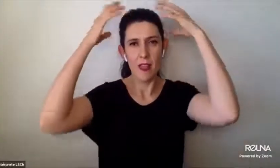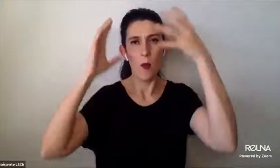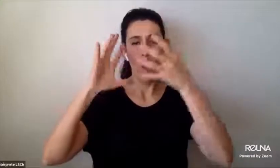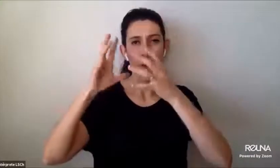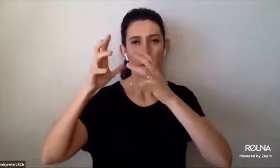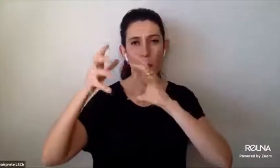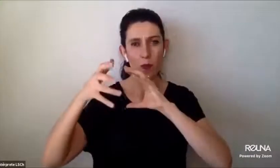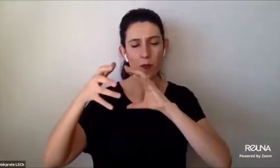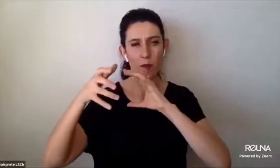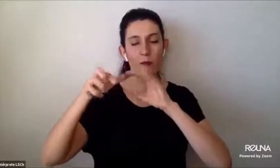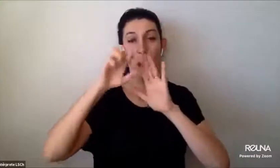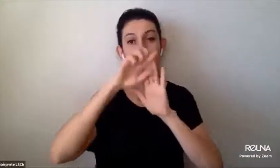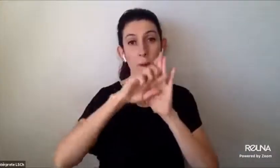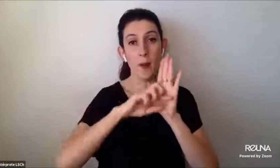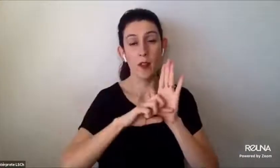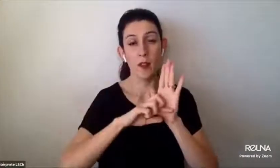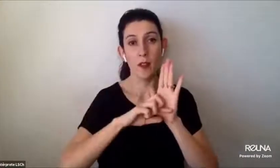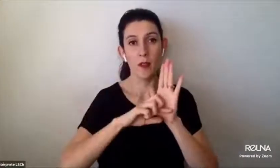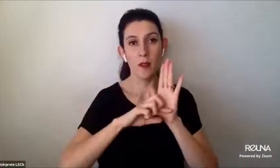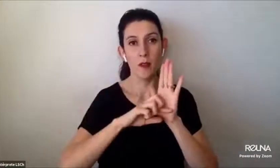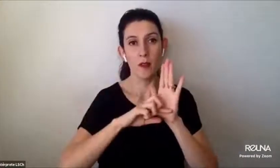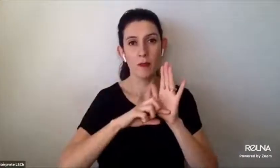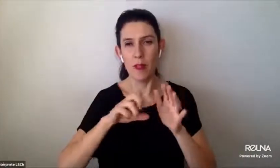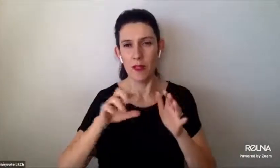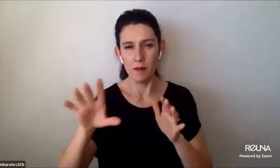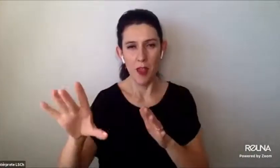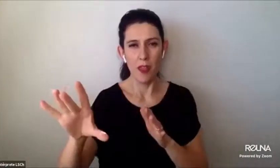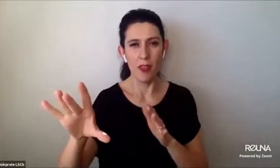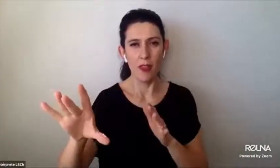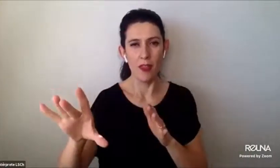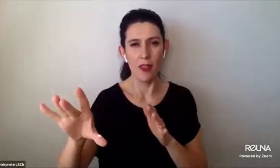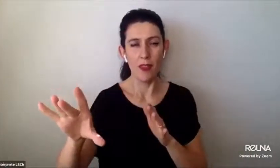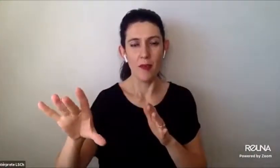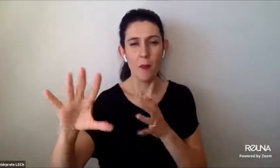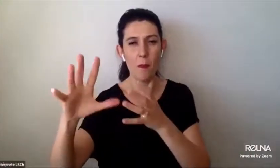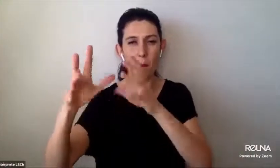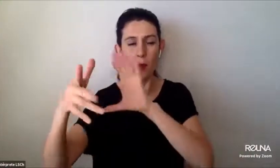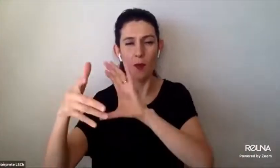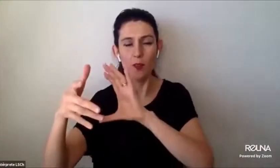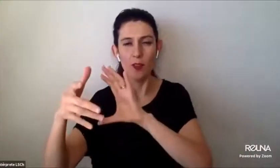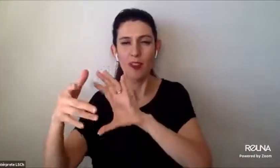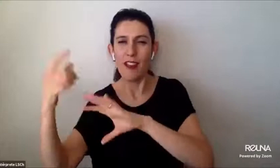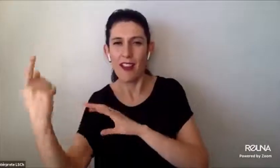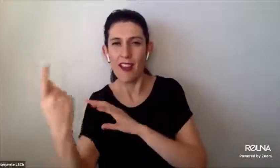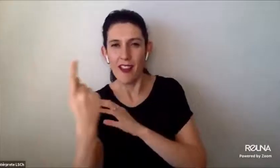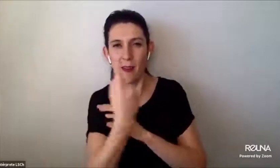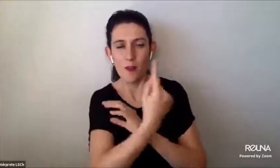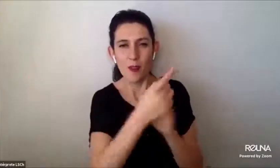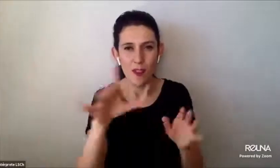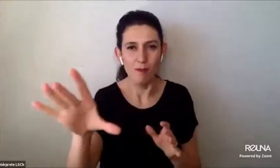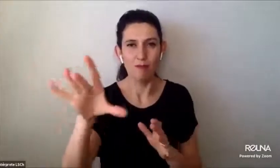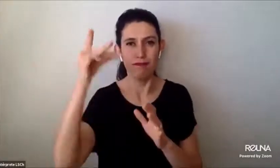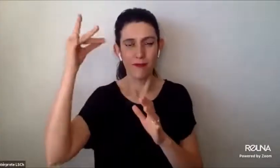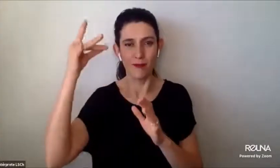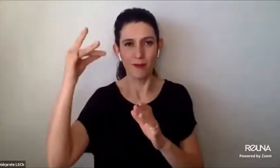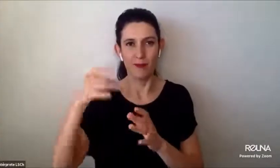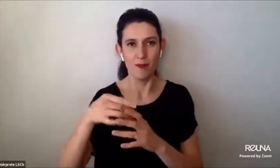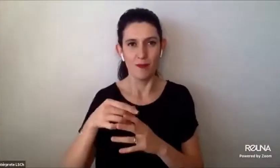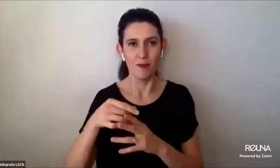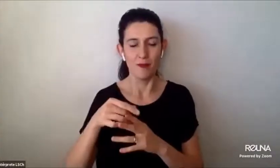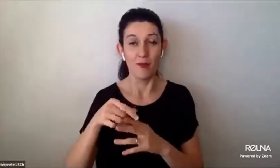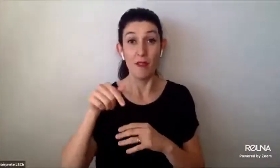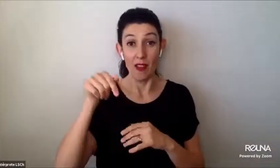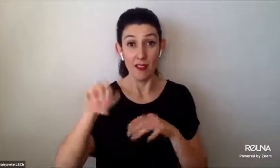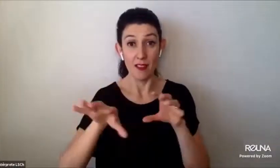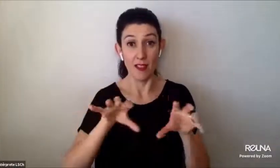proyecto para descubrir el mundo desde cada persona. En este webinar vamos a conocer el proyecto